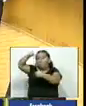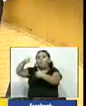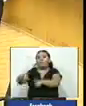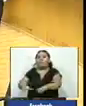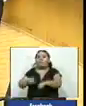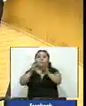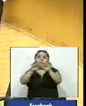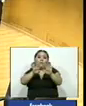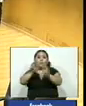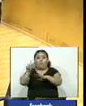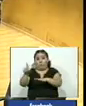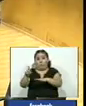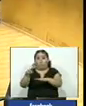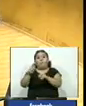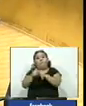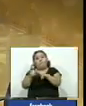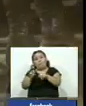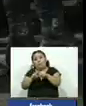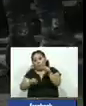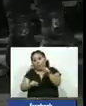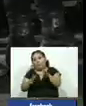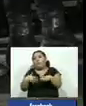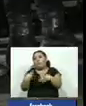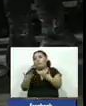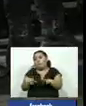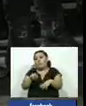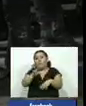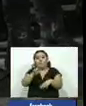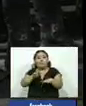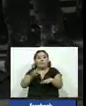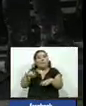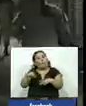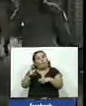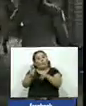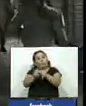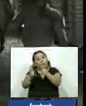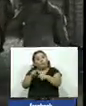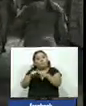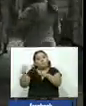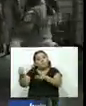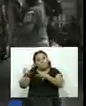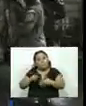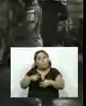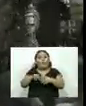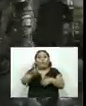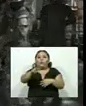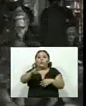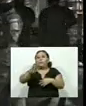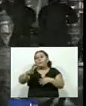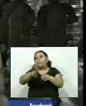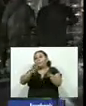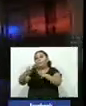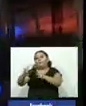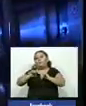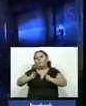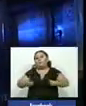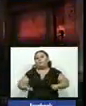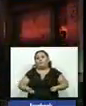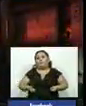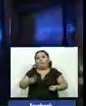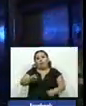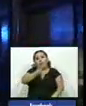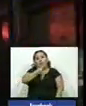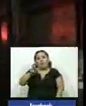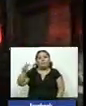y 102 millones de dólares para la fase 2 y 3 del plan con imágenes de Juan Castellanos Nelson Quinteros